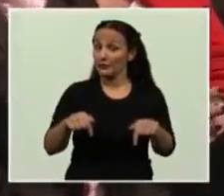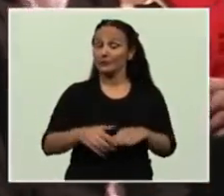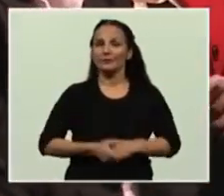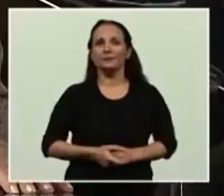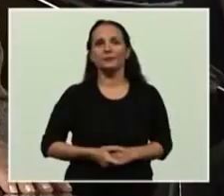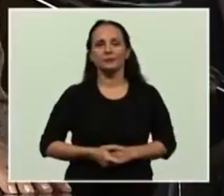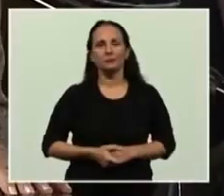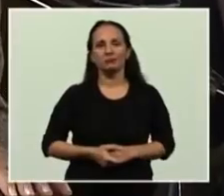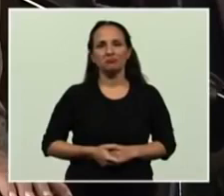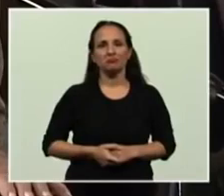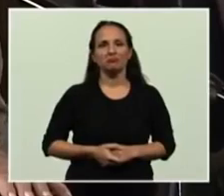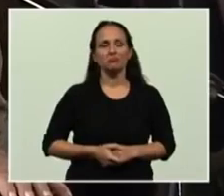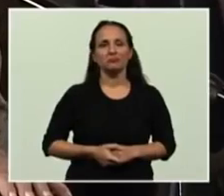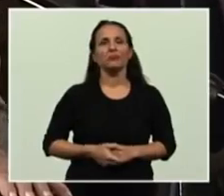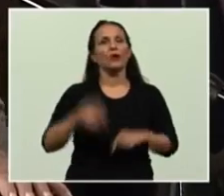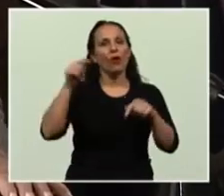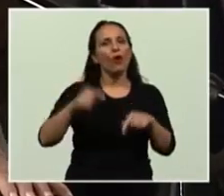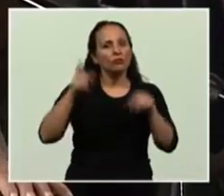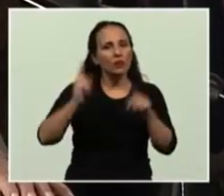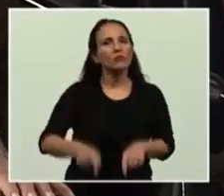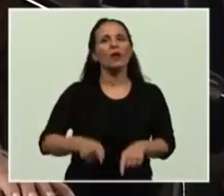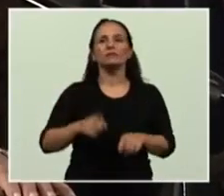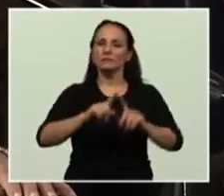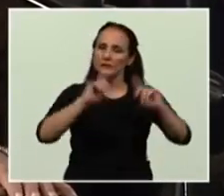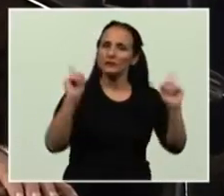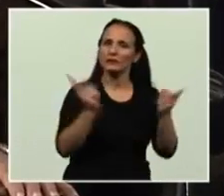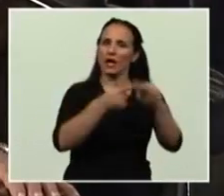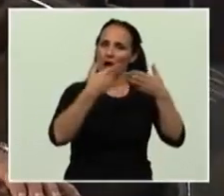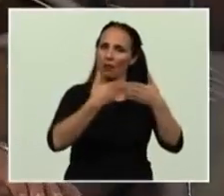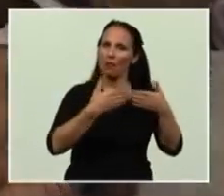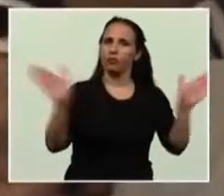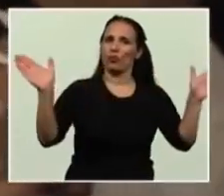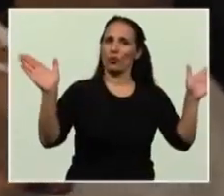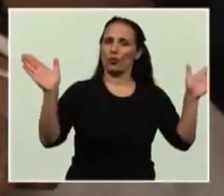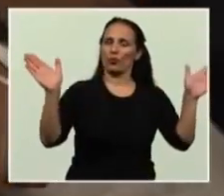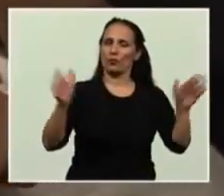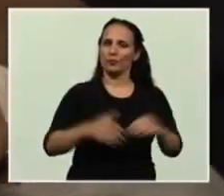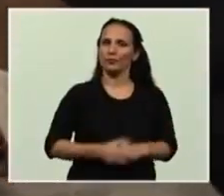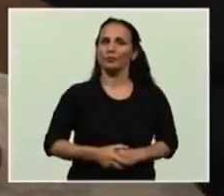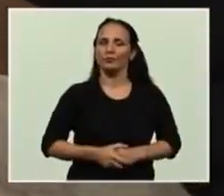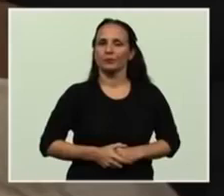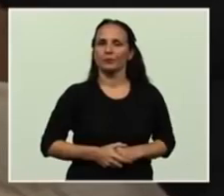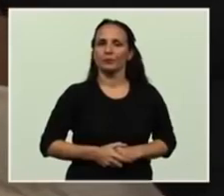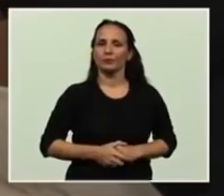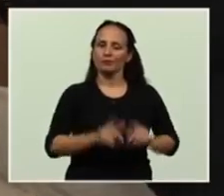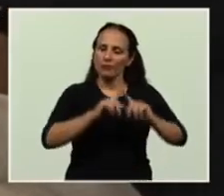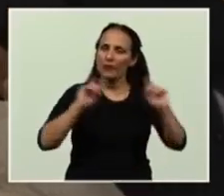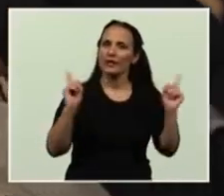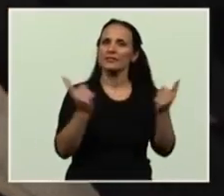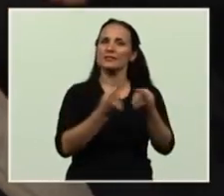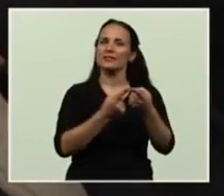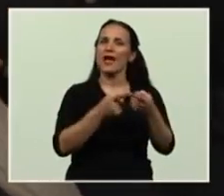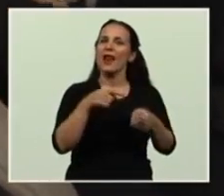Hoy también inauguramos una sala, una sala donde